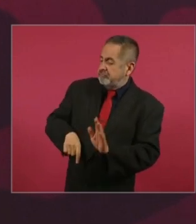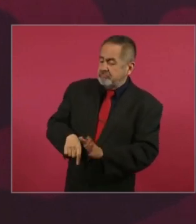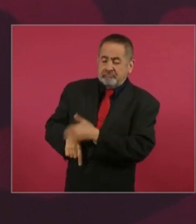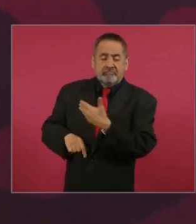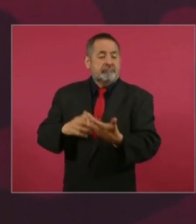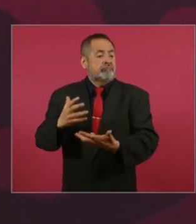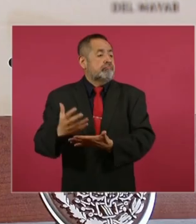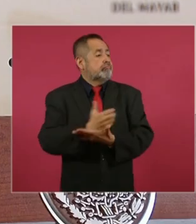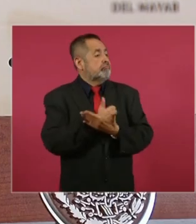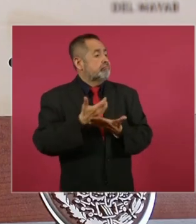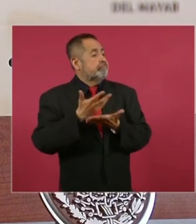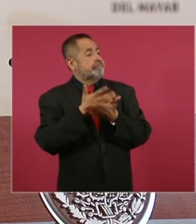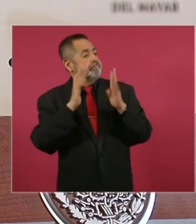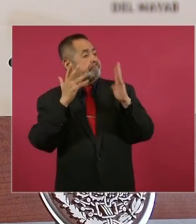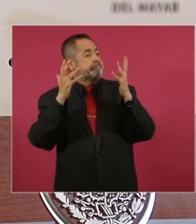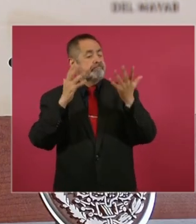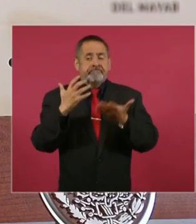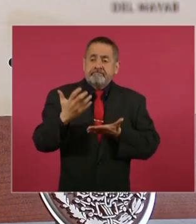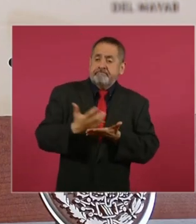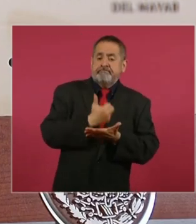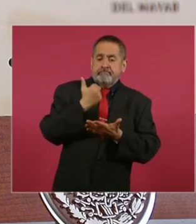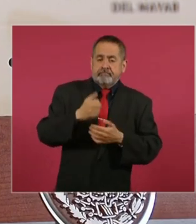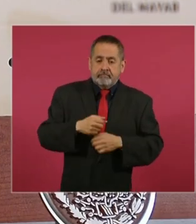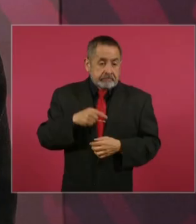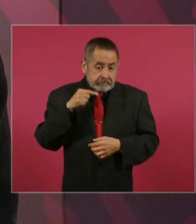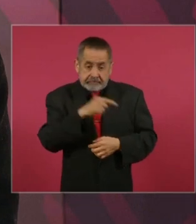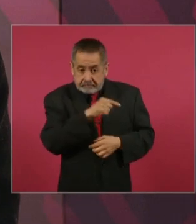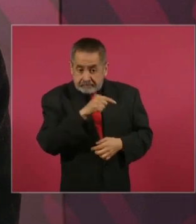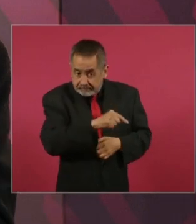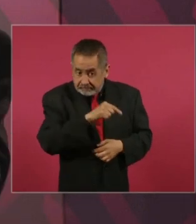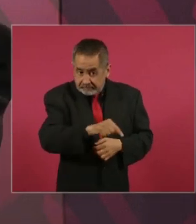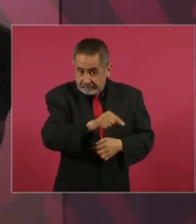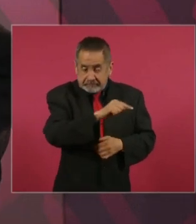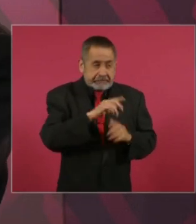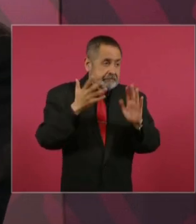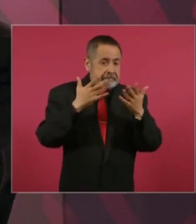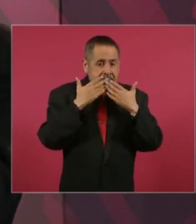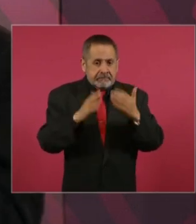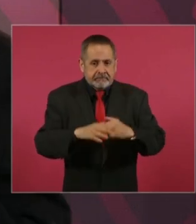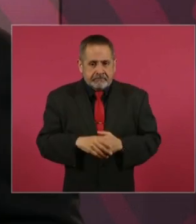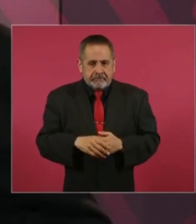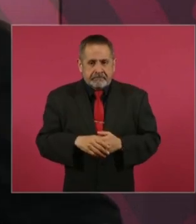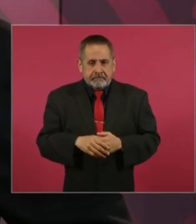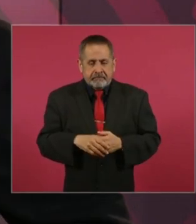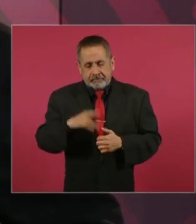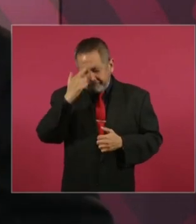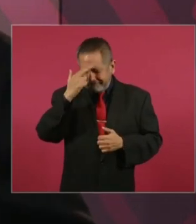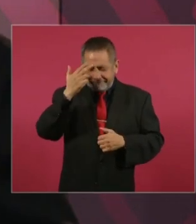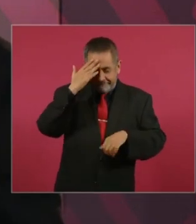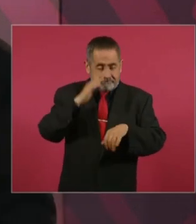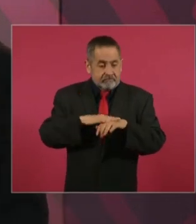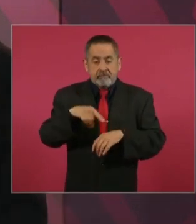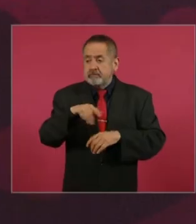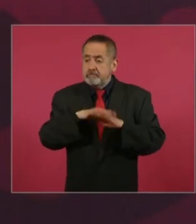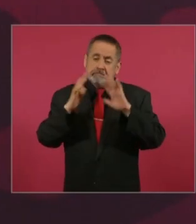Aplaudían los abajo firmantes, me acuerdo